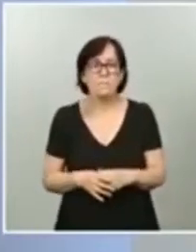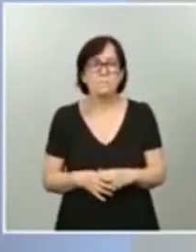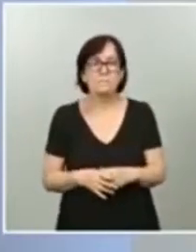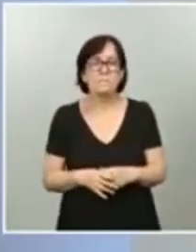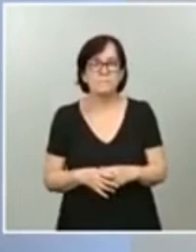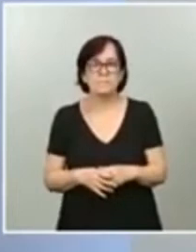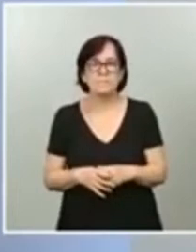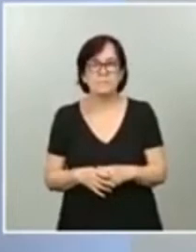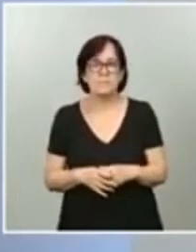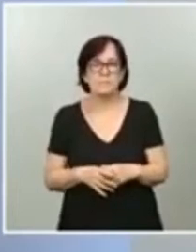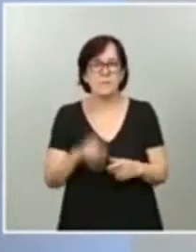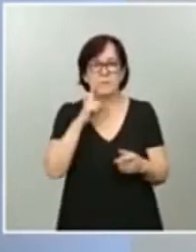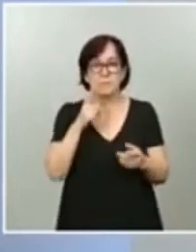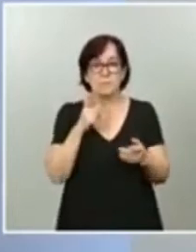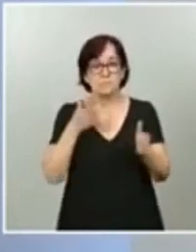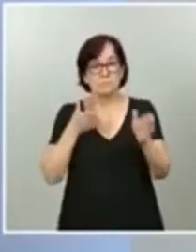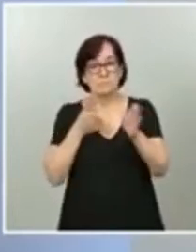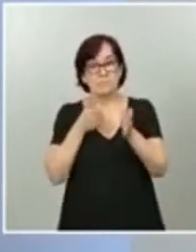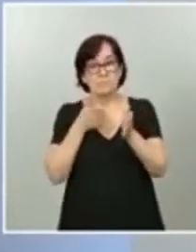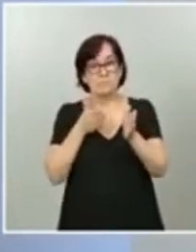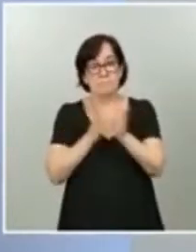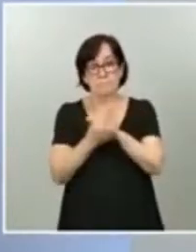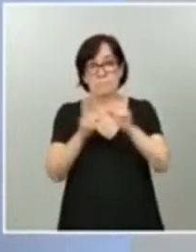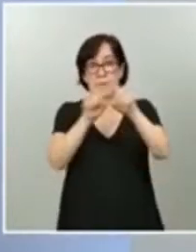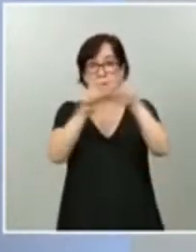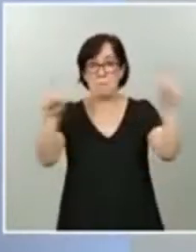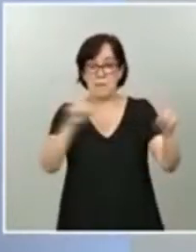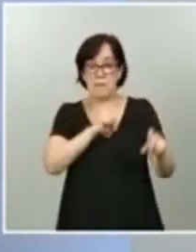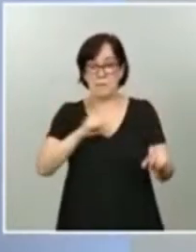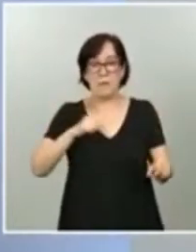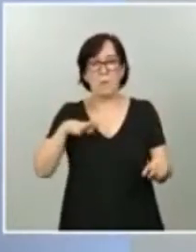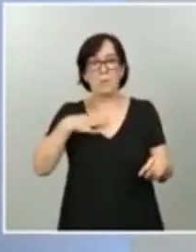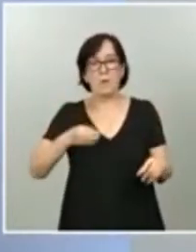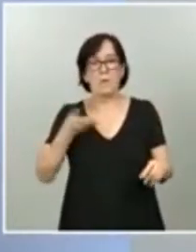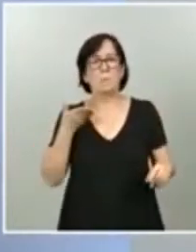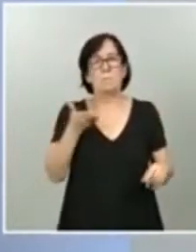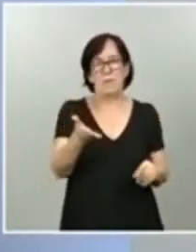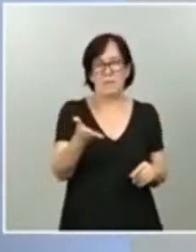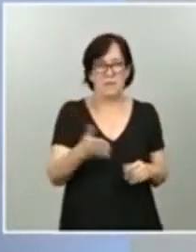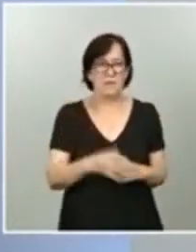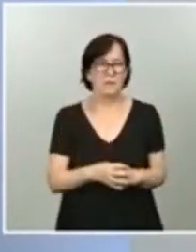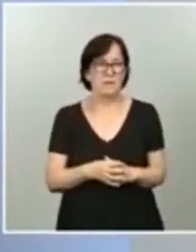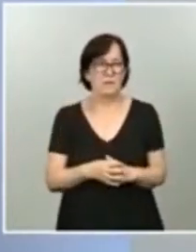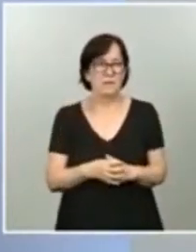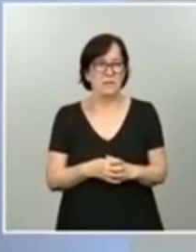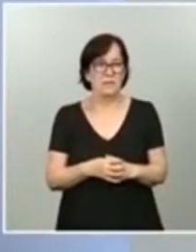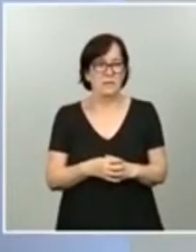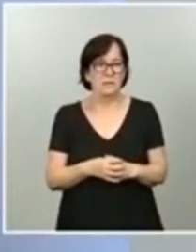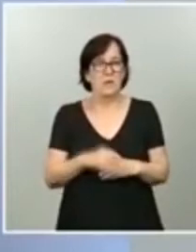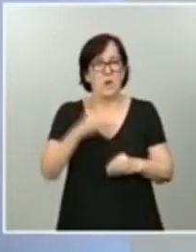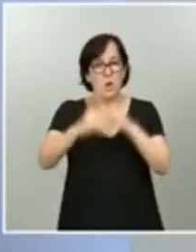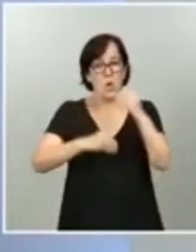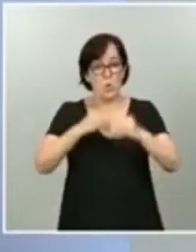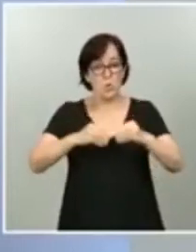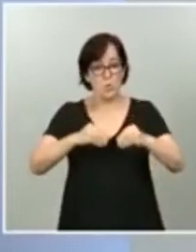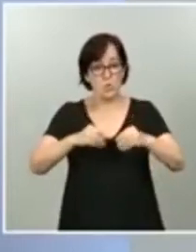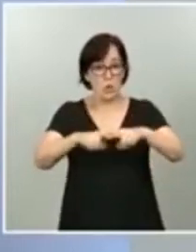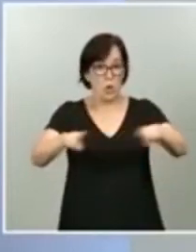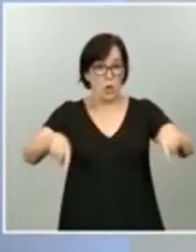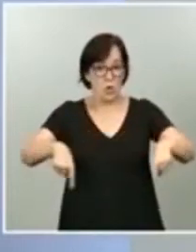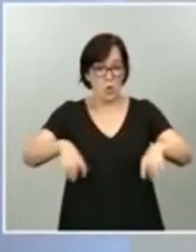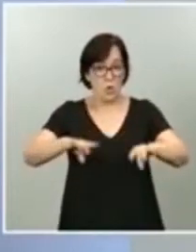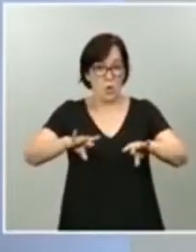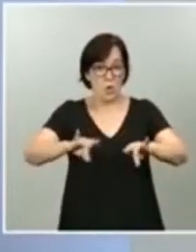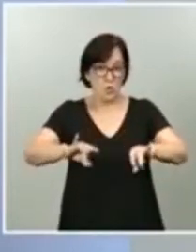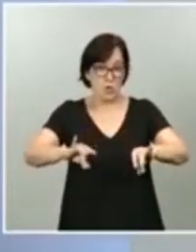una licitación, las empresas privadas pueden concurrir al uso de ese suelo por ese periodo, a